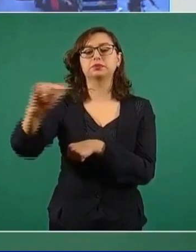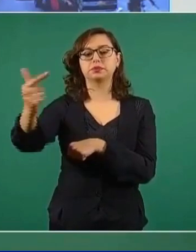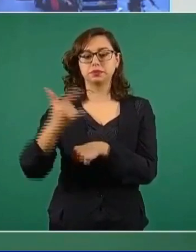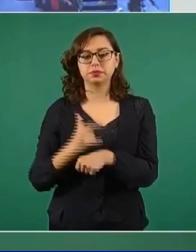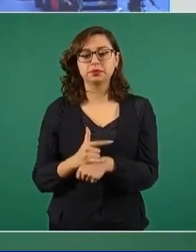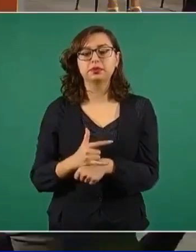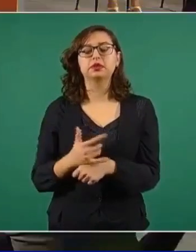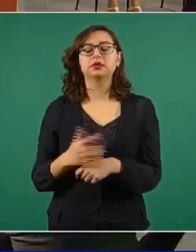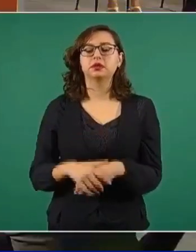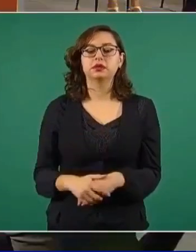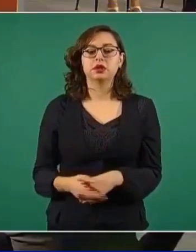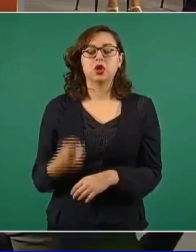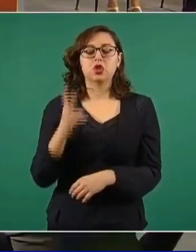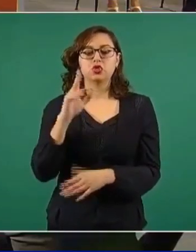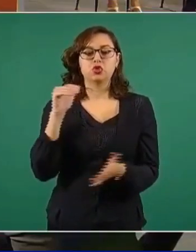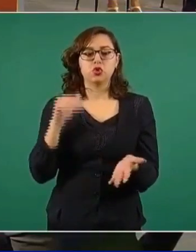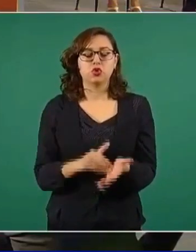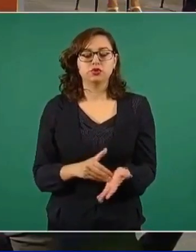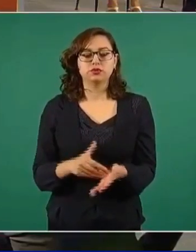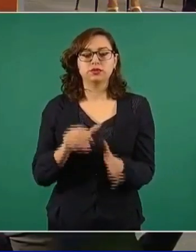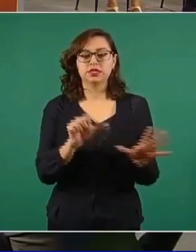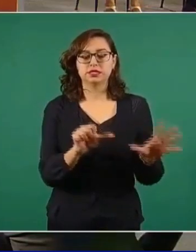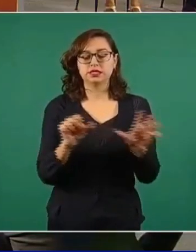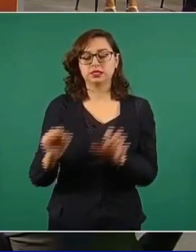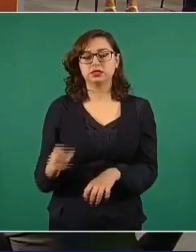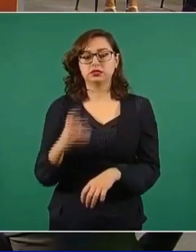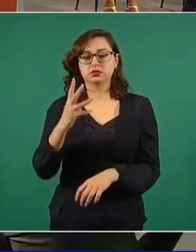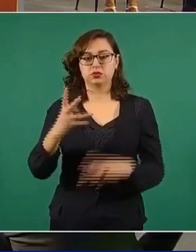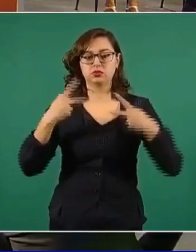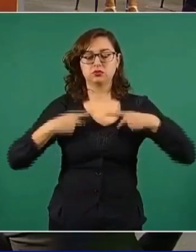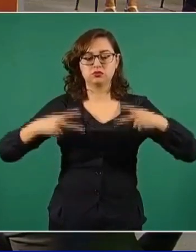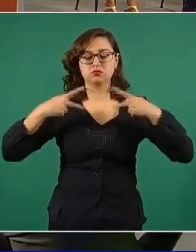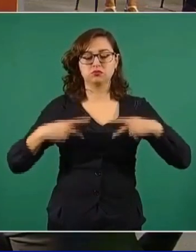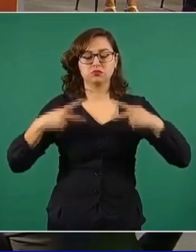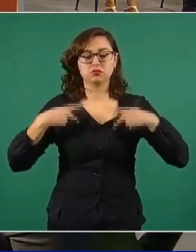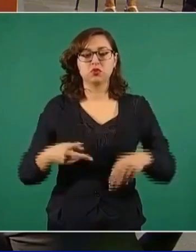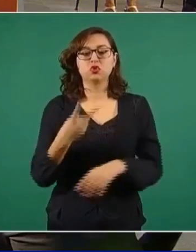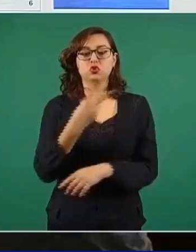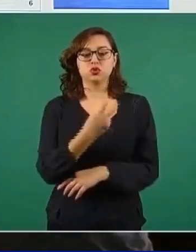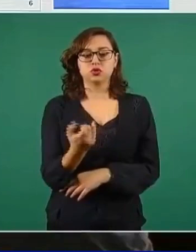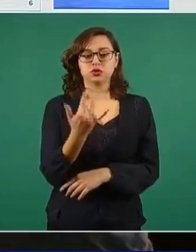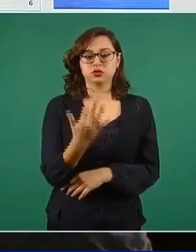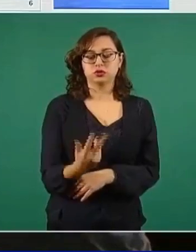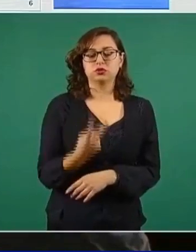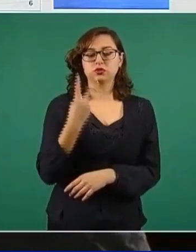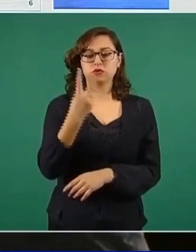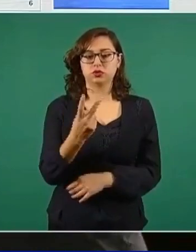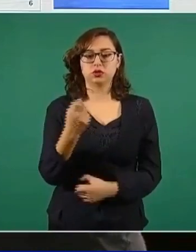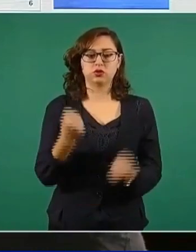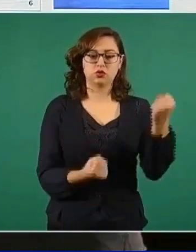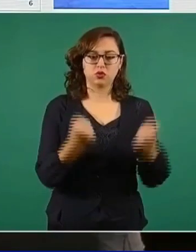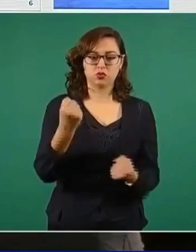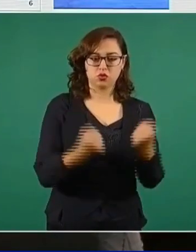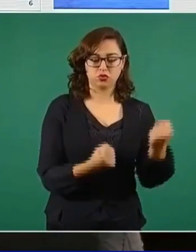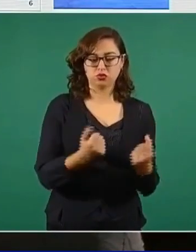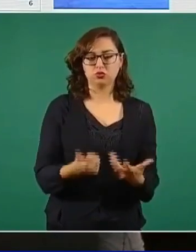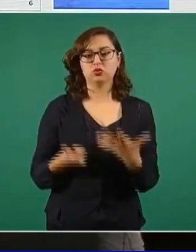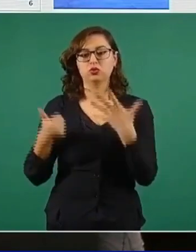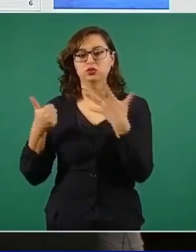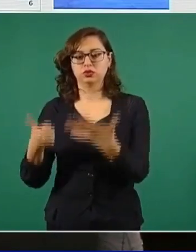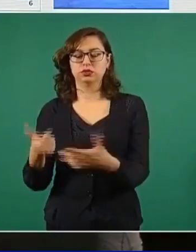empleados, dos mil 604 elementos, 258 vehículos y seis